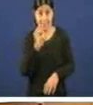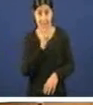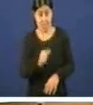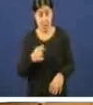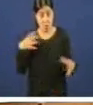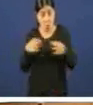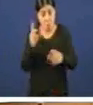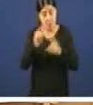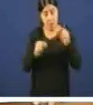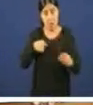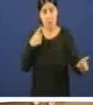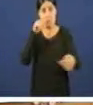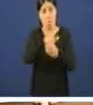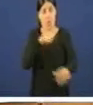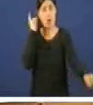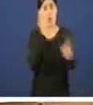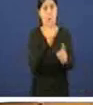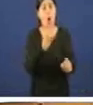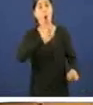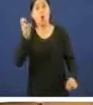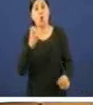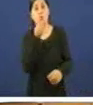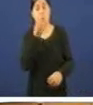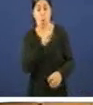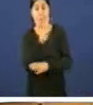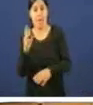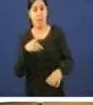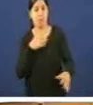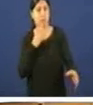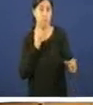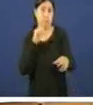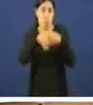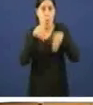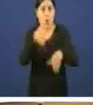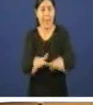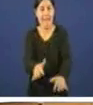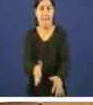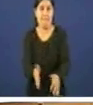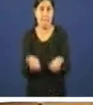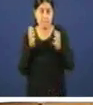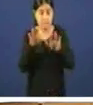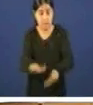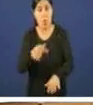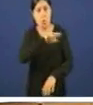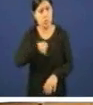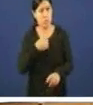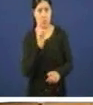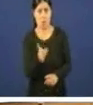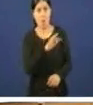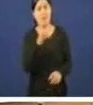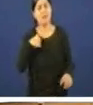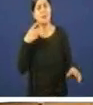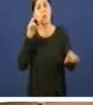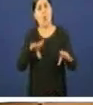outros PP e PSOE votaron a favor nos non nos non e xa daquela advertimos dos perigos dunha fusión